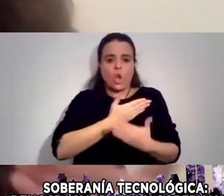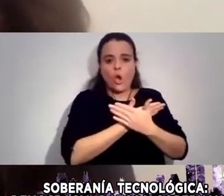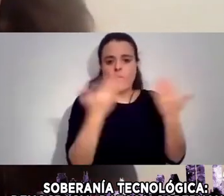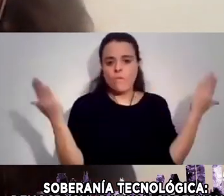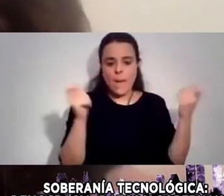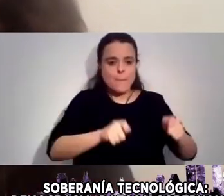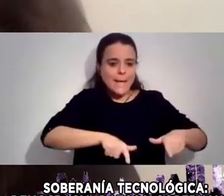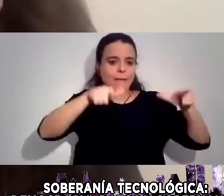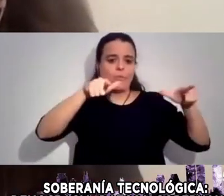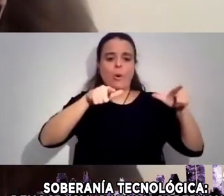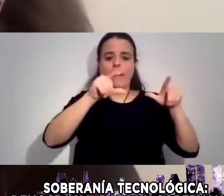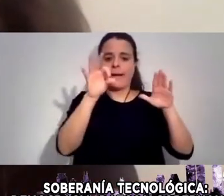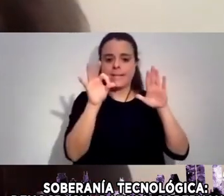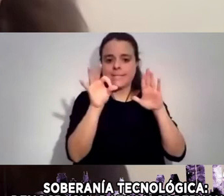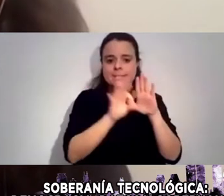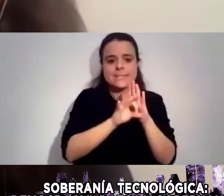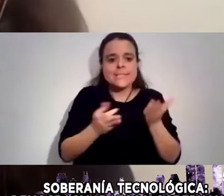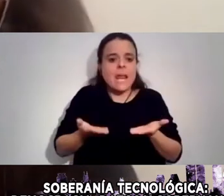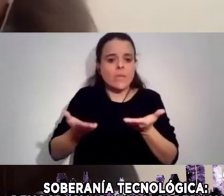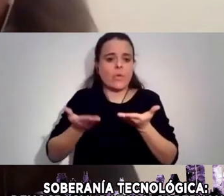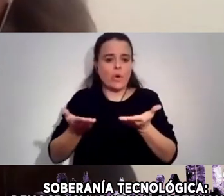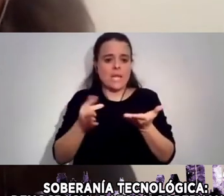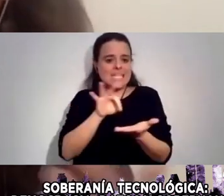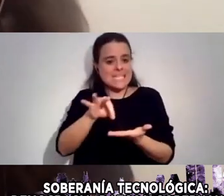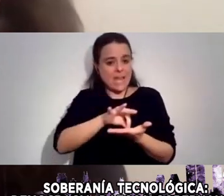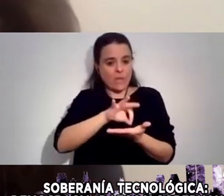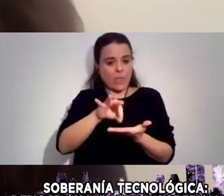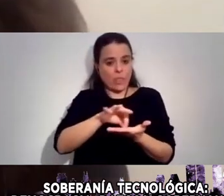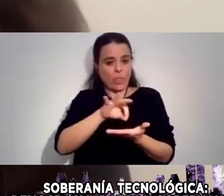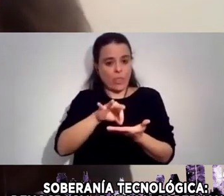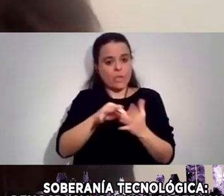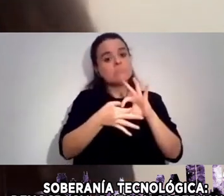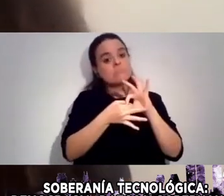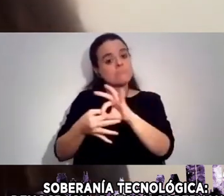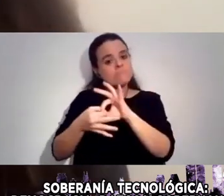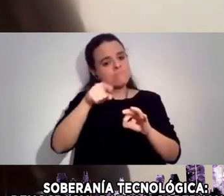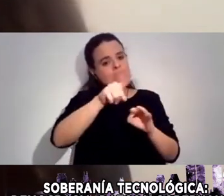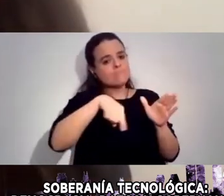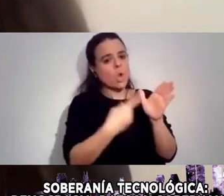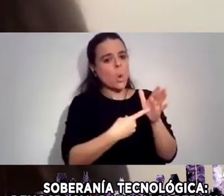En Servicios Que estaban Albergados En Esta jurisdicción Problemática Y